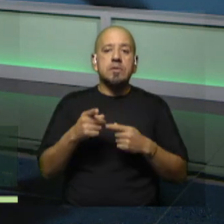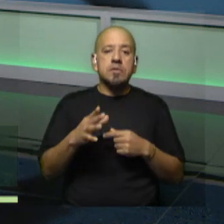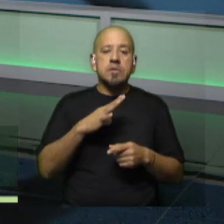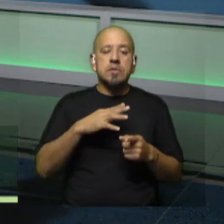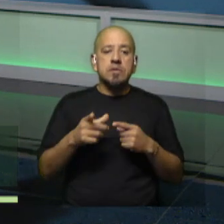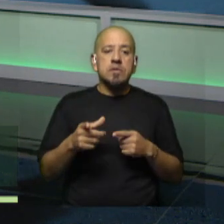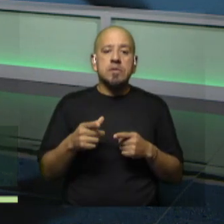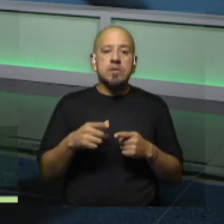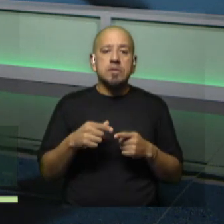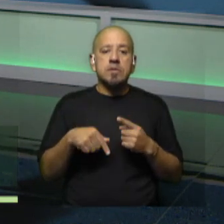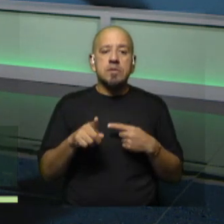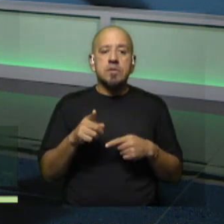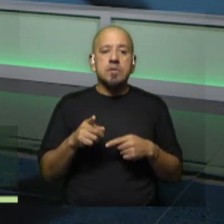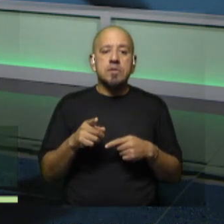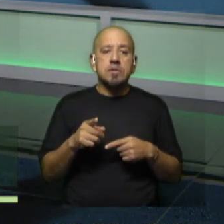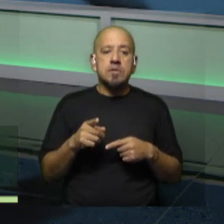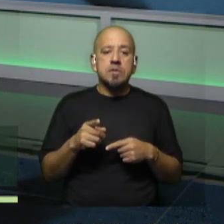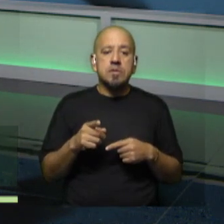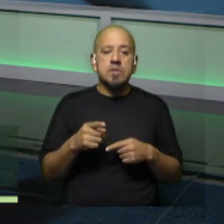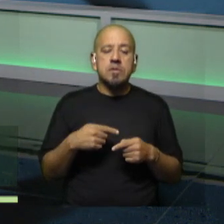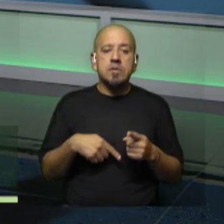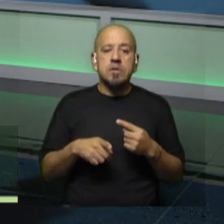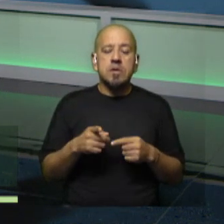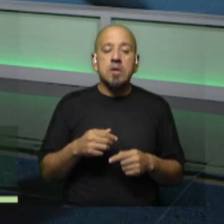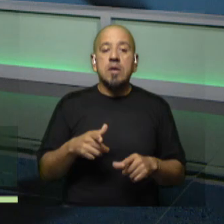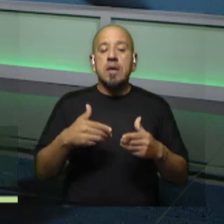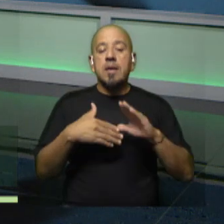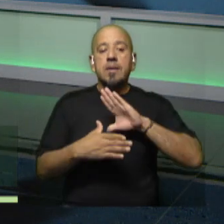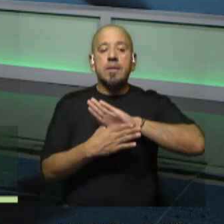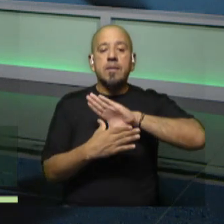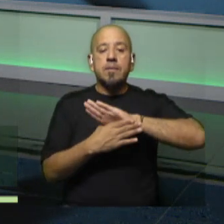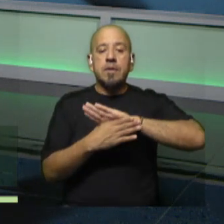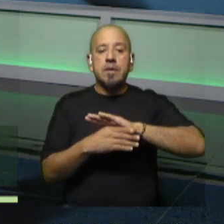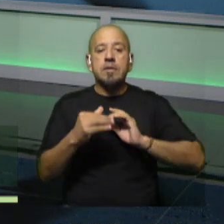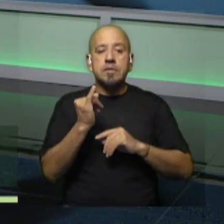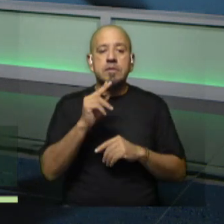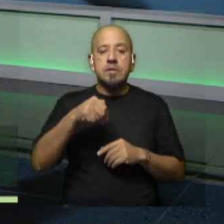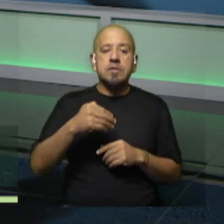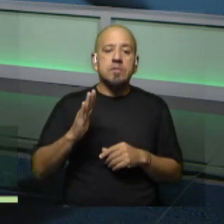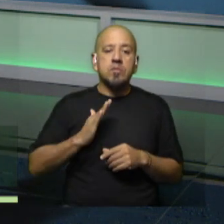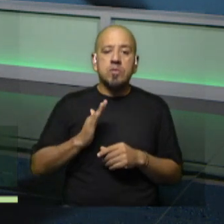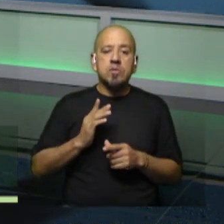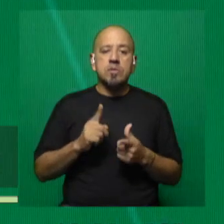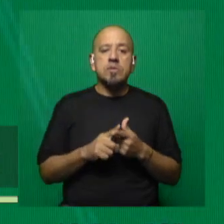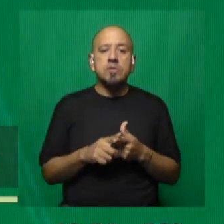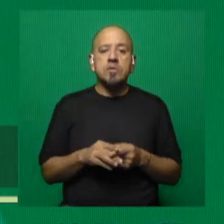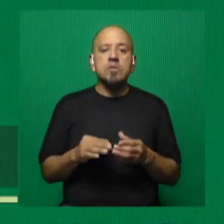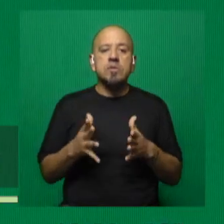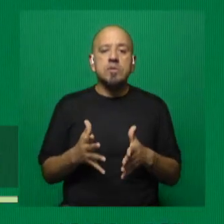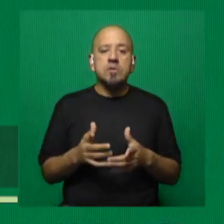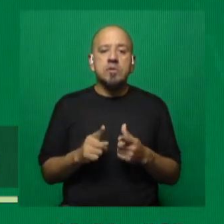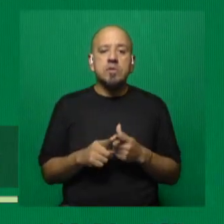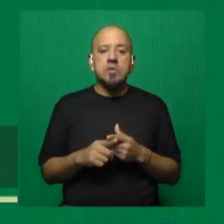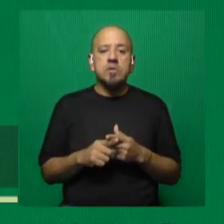impulsaron por esta fecha, el Ministerio de Desarrollo Social e INMUJERES. ¿En qué marco se da